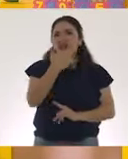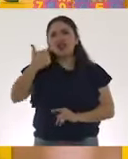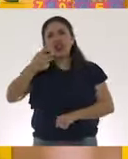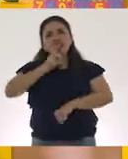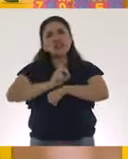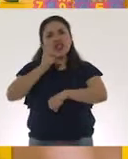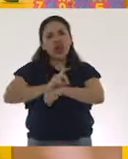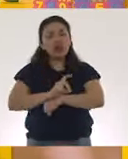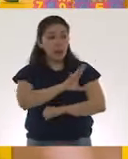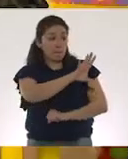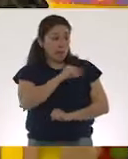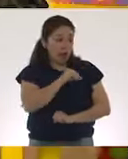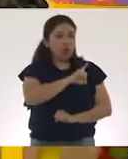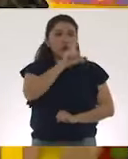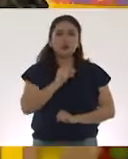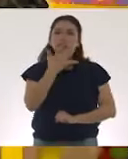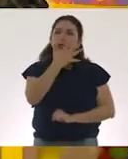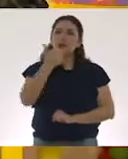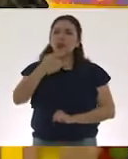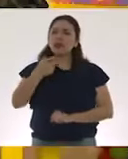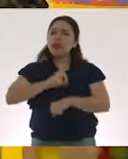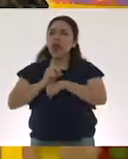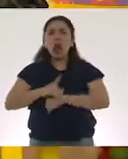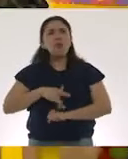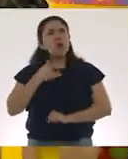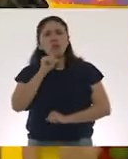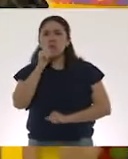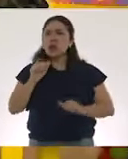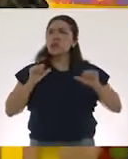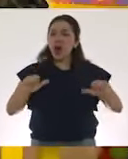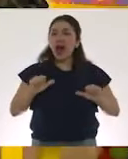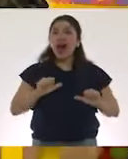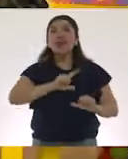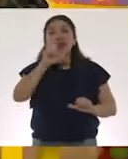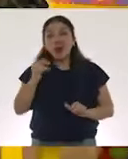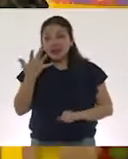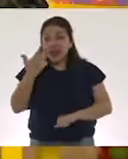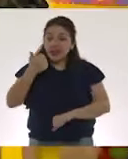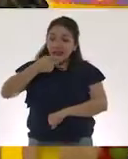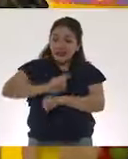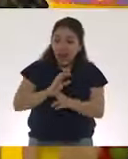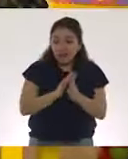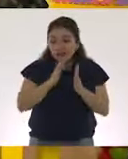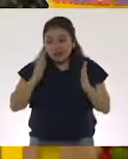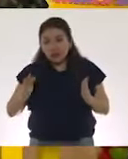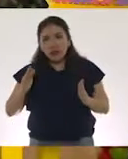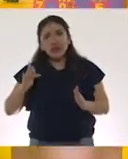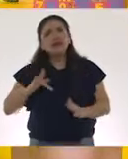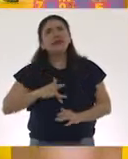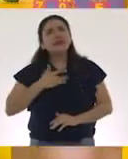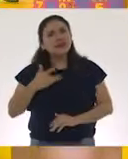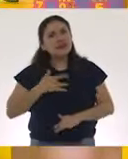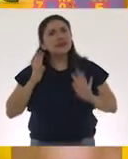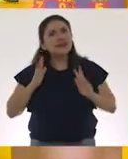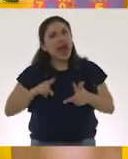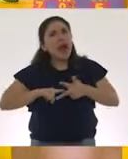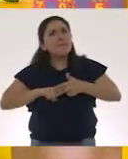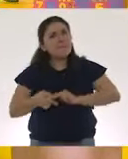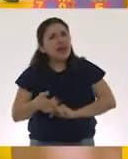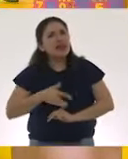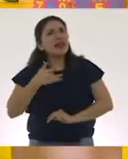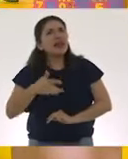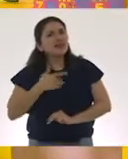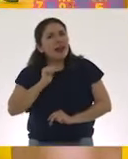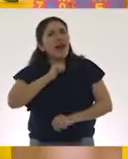después de habernos contagiado. Una vez que han transcurrido estos 5 a 6 días y que comenzamos a presentar los primeros signos y